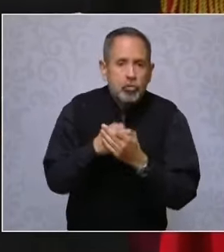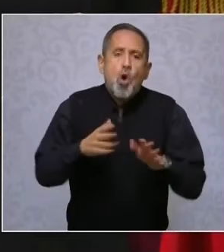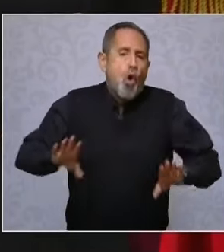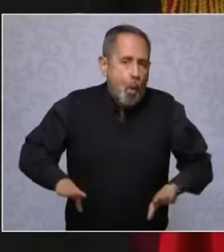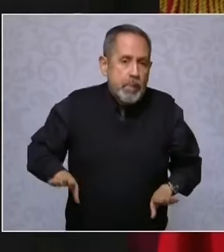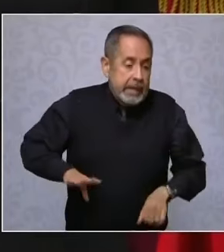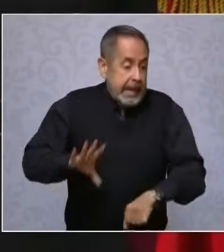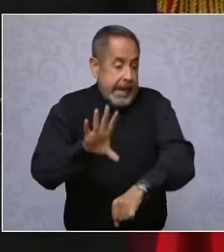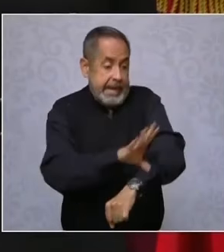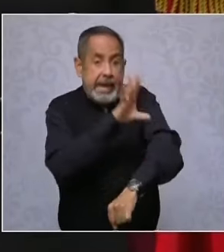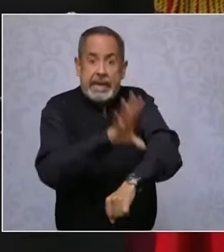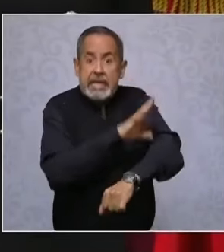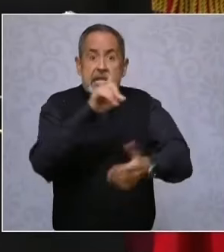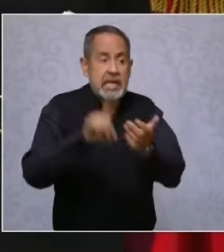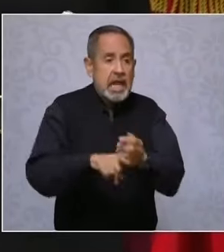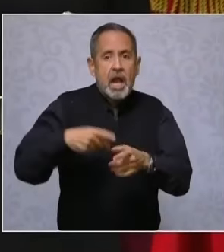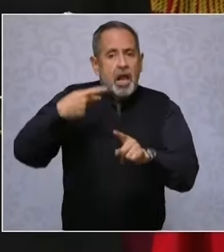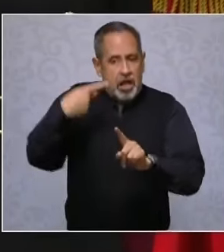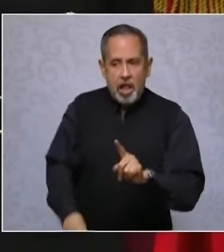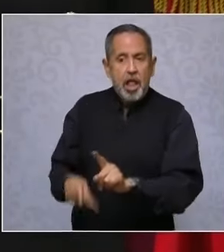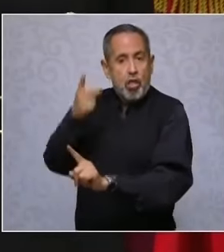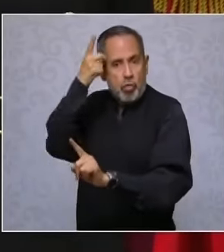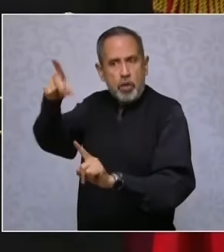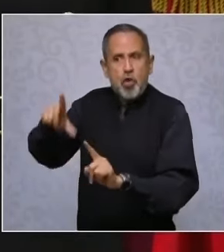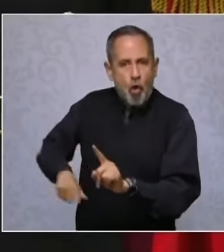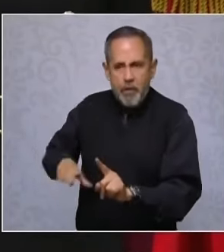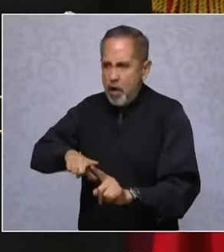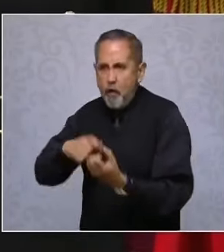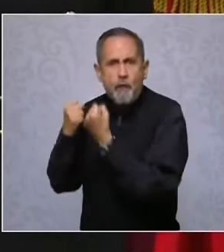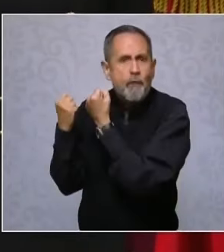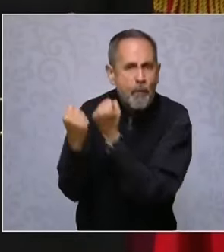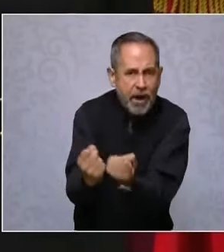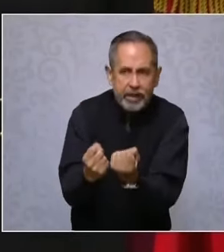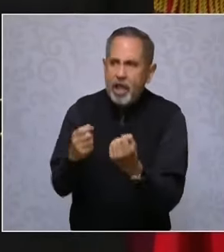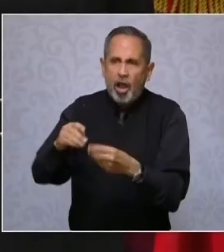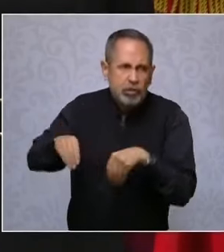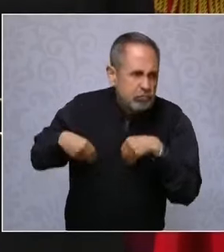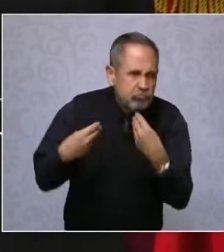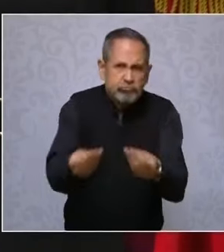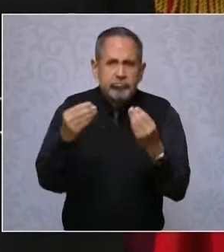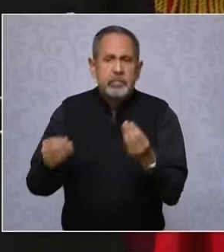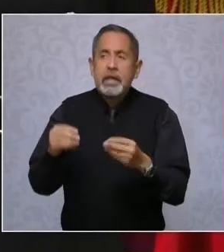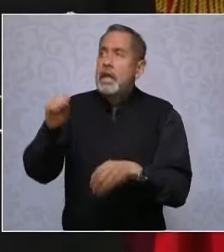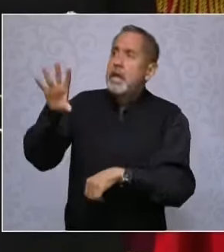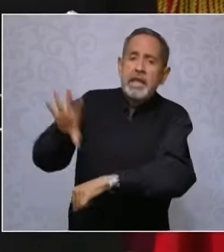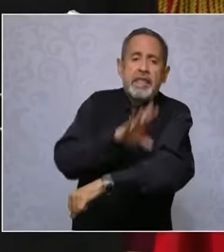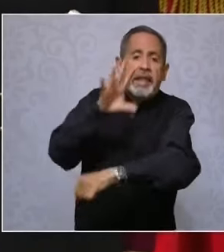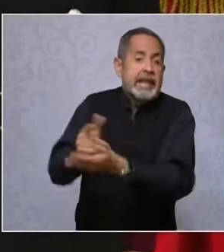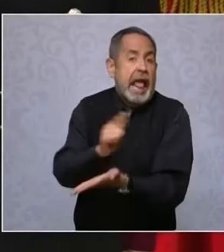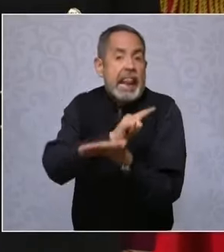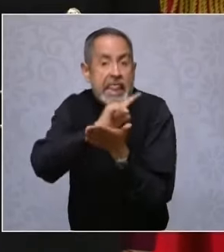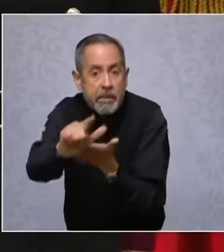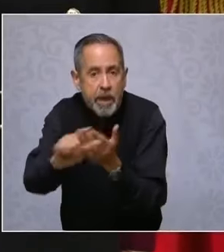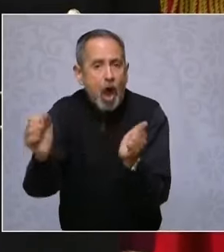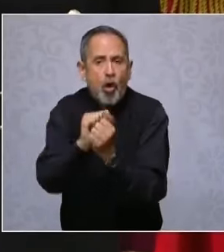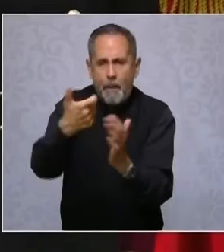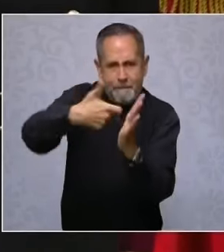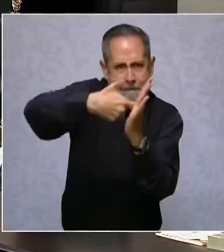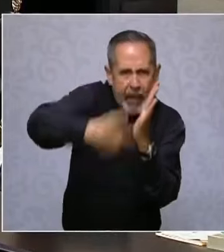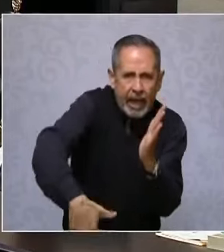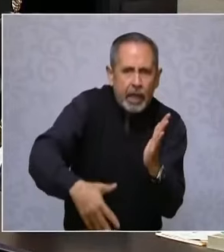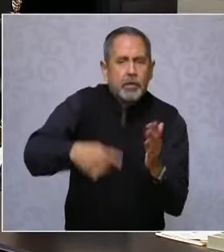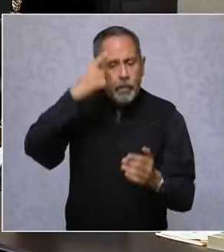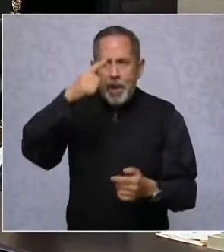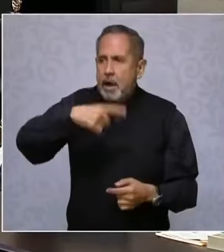energía públicas del Estado fuertes que garanticen energía limpia a precios bajos para las